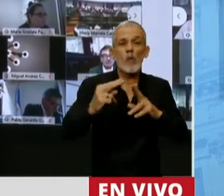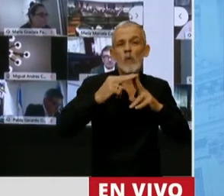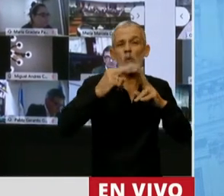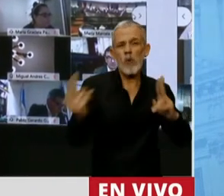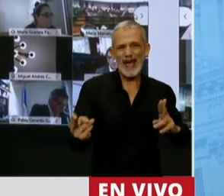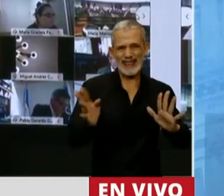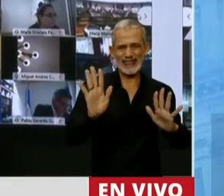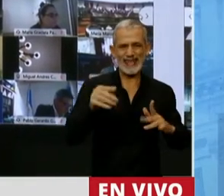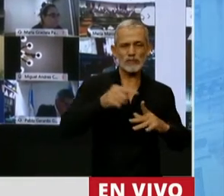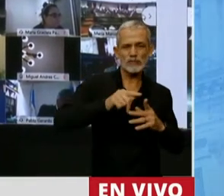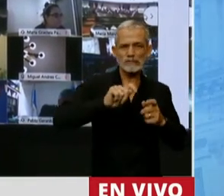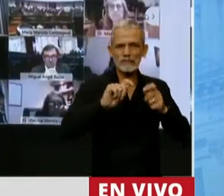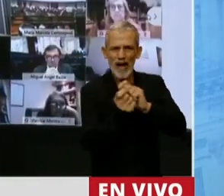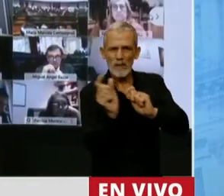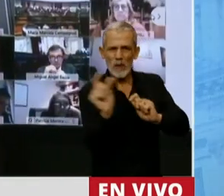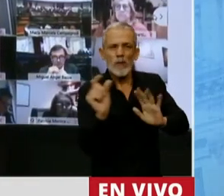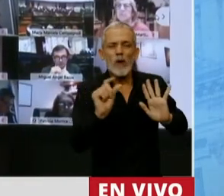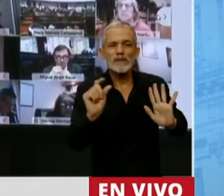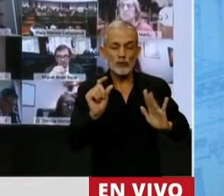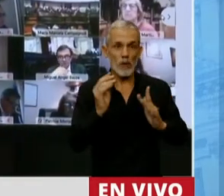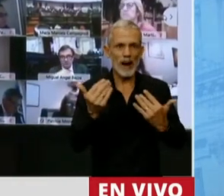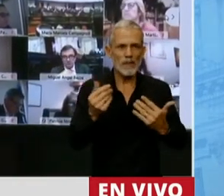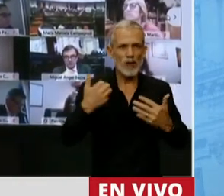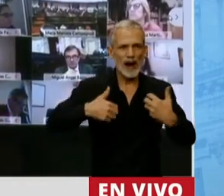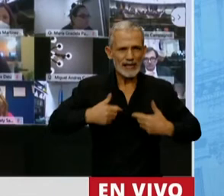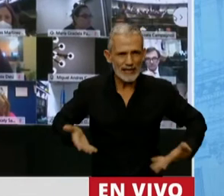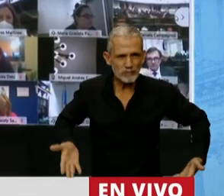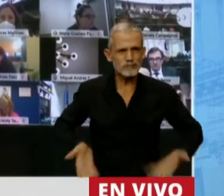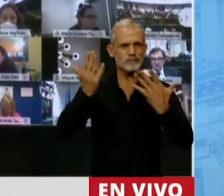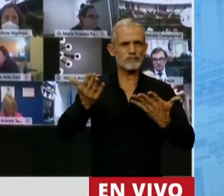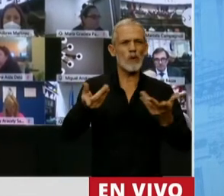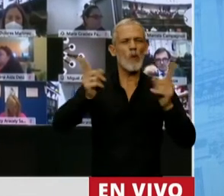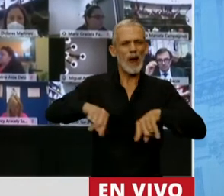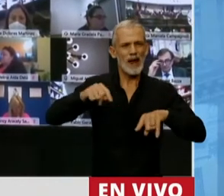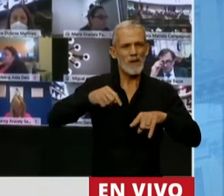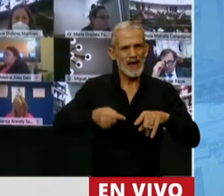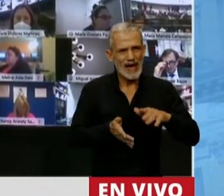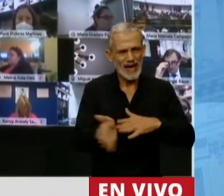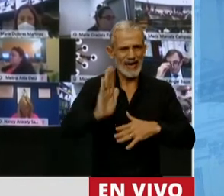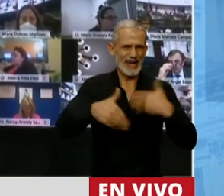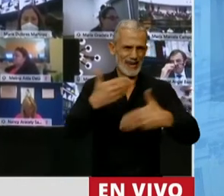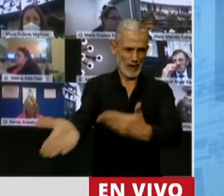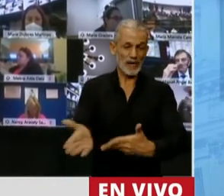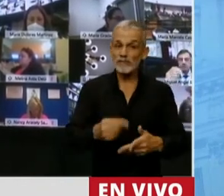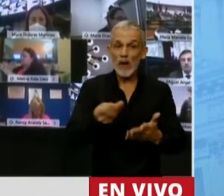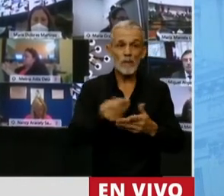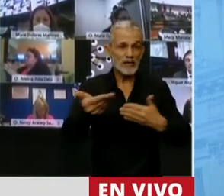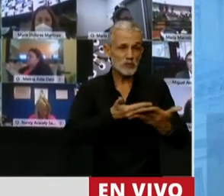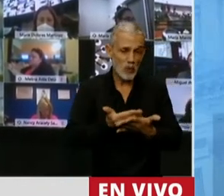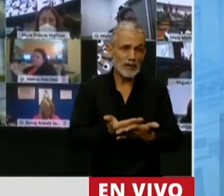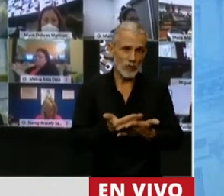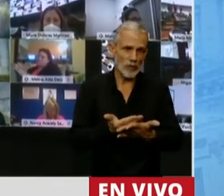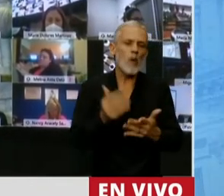una transición para poder levantarnos y volver a andar. Este presupuesto es un presupuesto